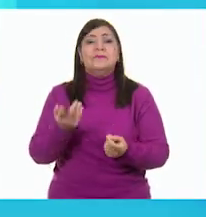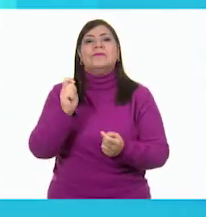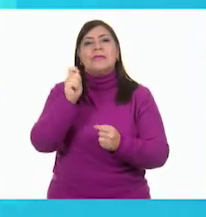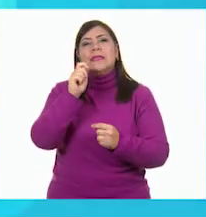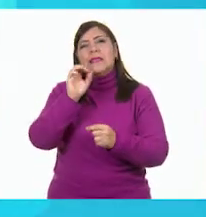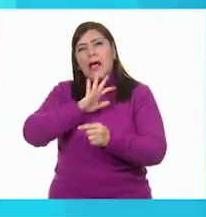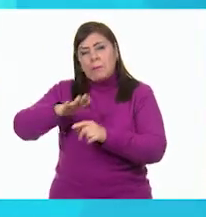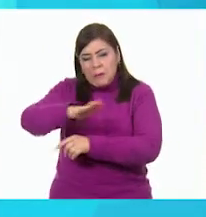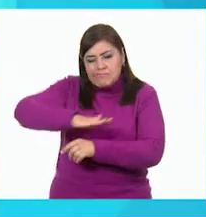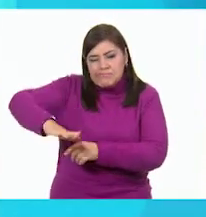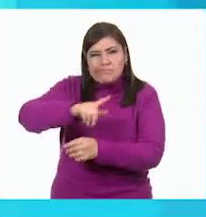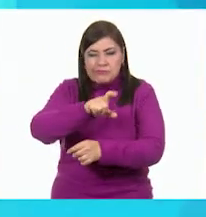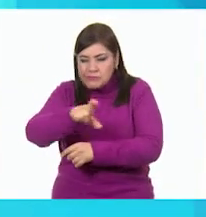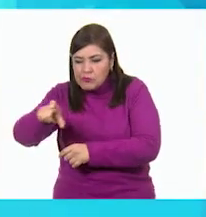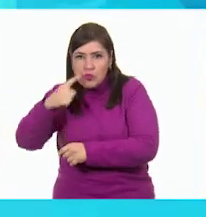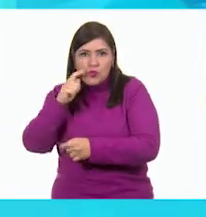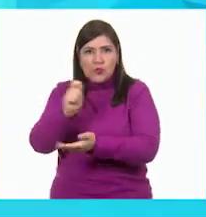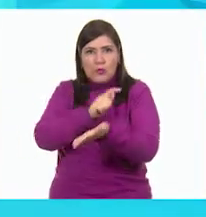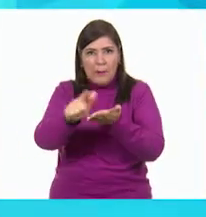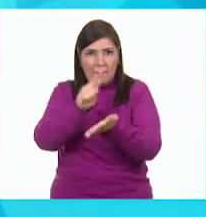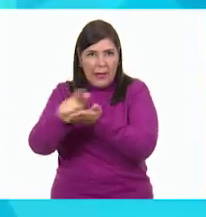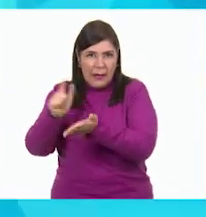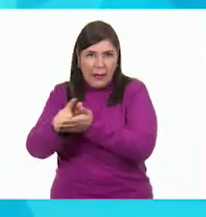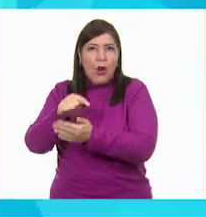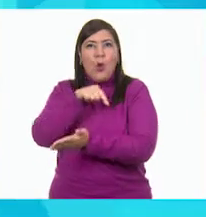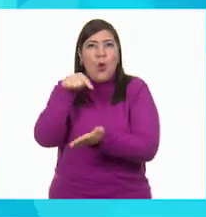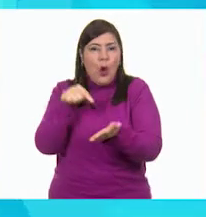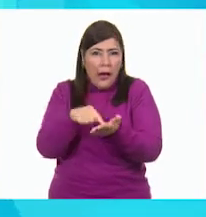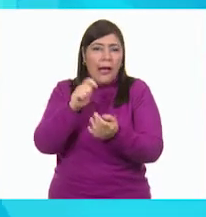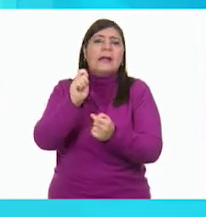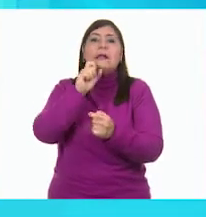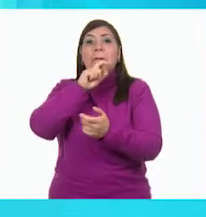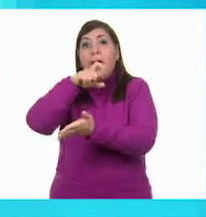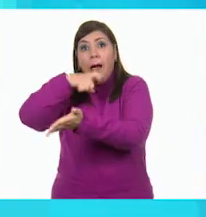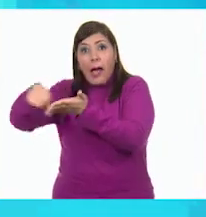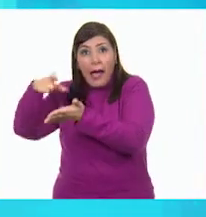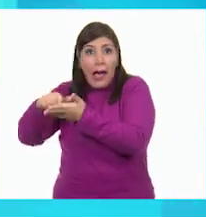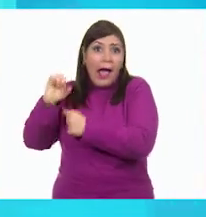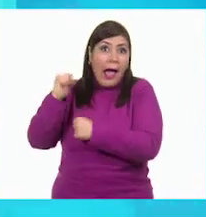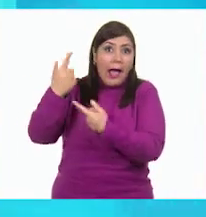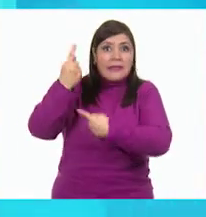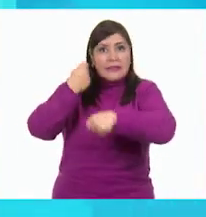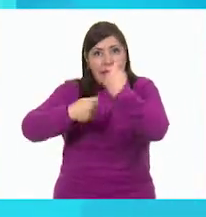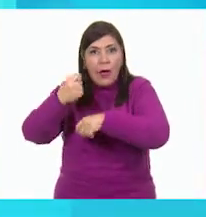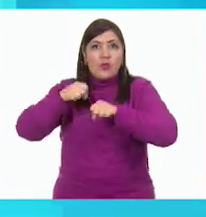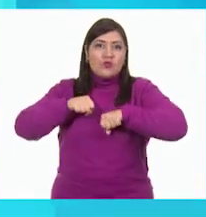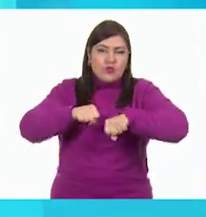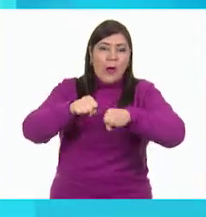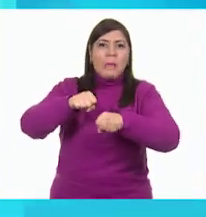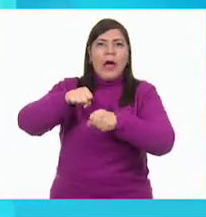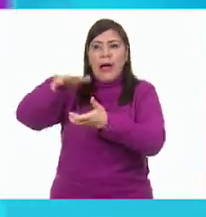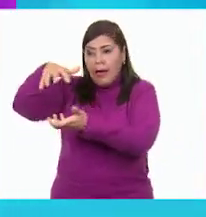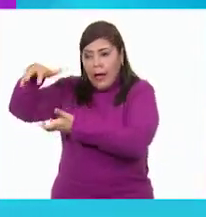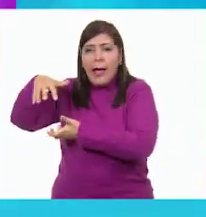Desinfecta las superficies y los objetos que más utilizas. También las cosas que compres en la tienda o el supermercado.